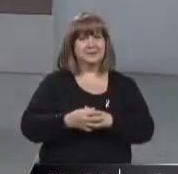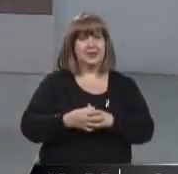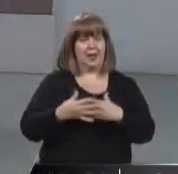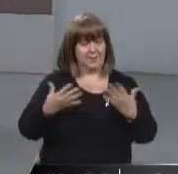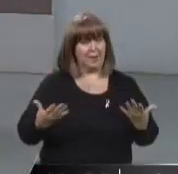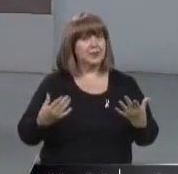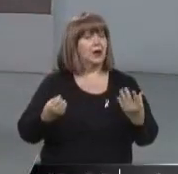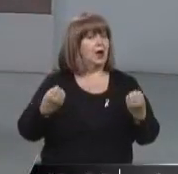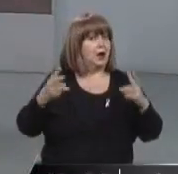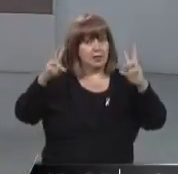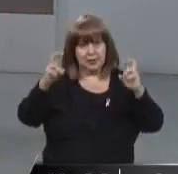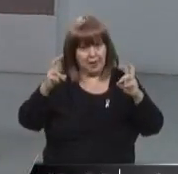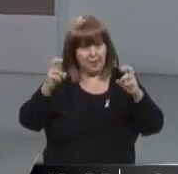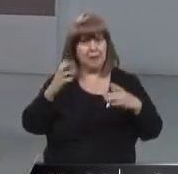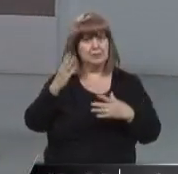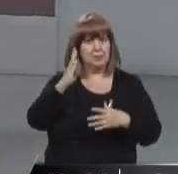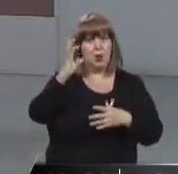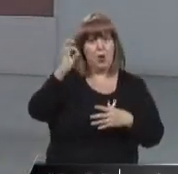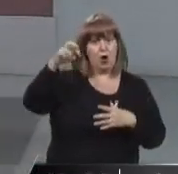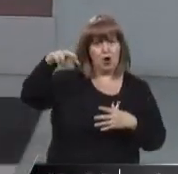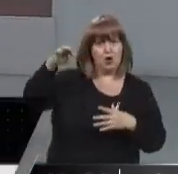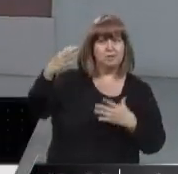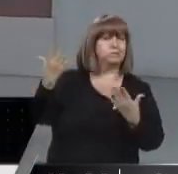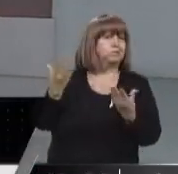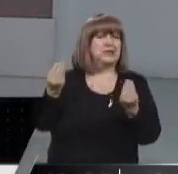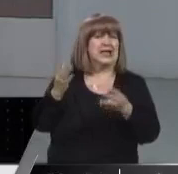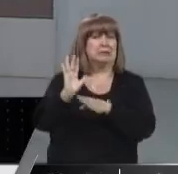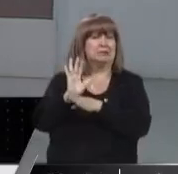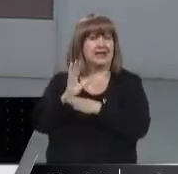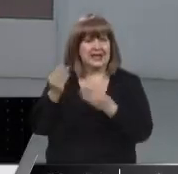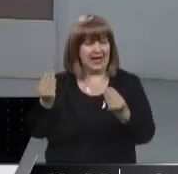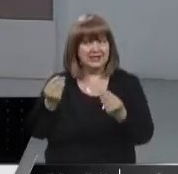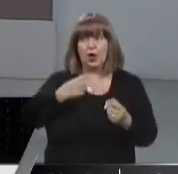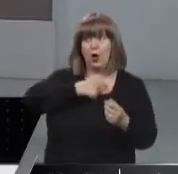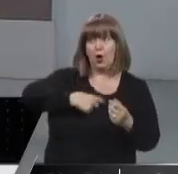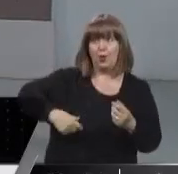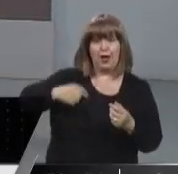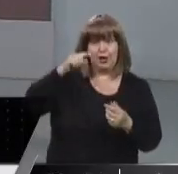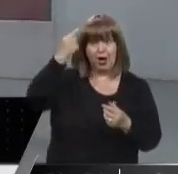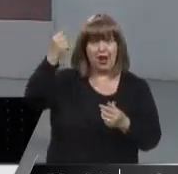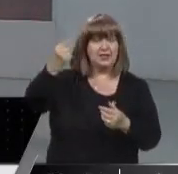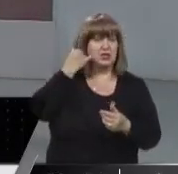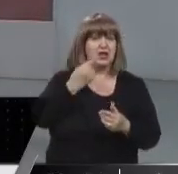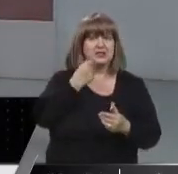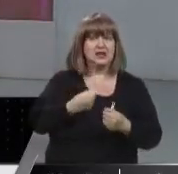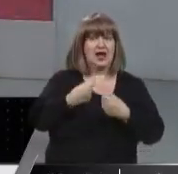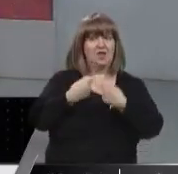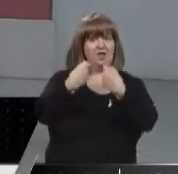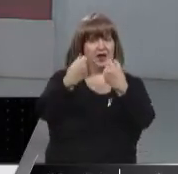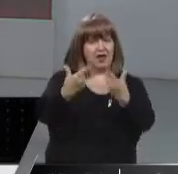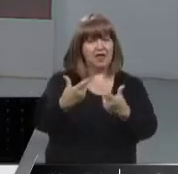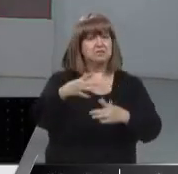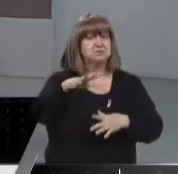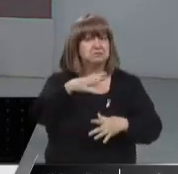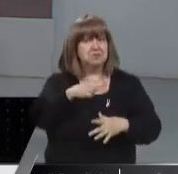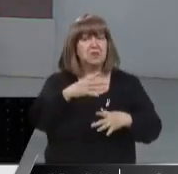Y directamente arrancamos con este tema, ¿no? Importante también lo que ya se oficializó desde el gobierno, Pablo, y tiene que ver con este bono que se venía hablando de